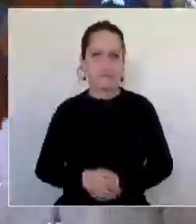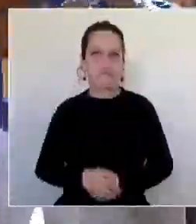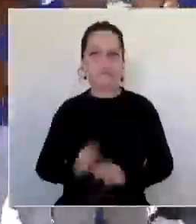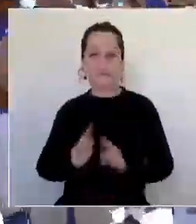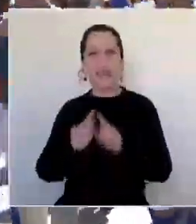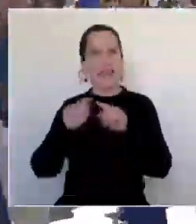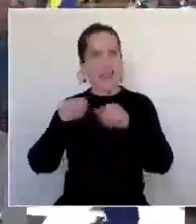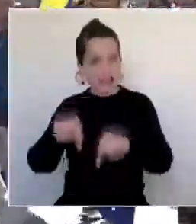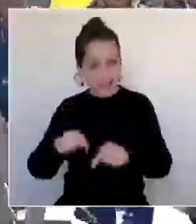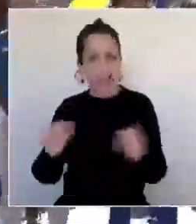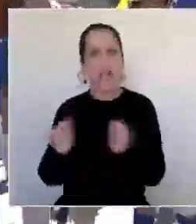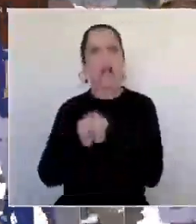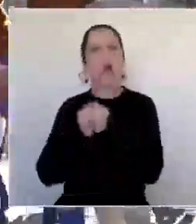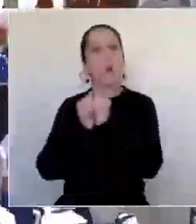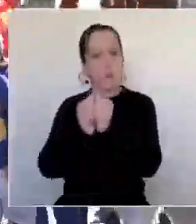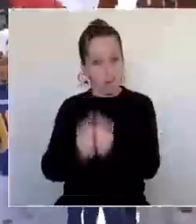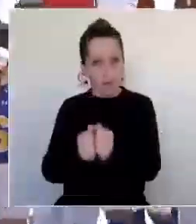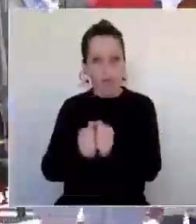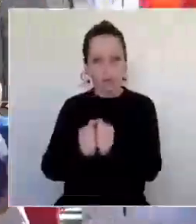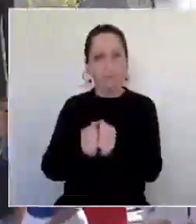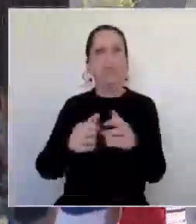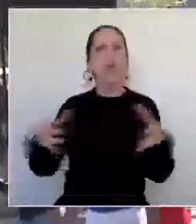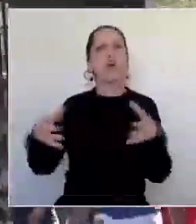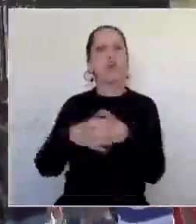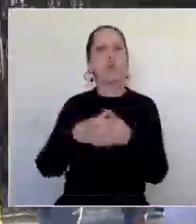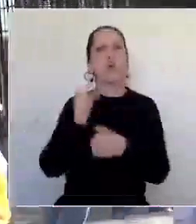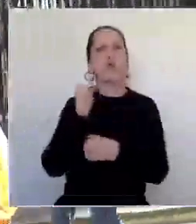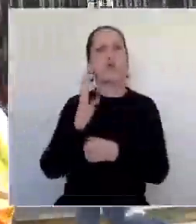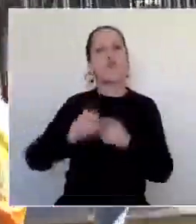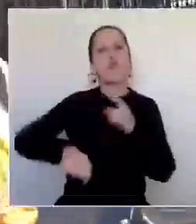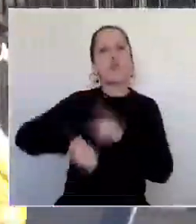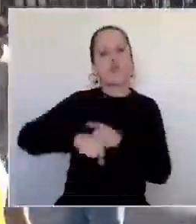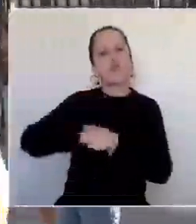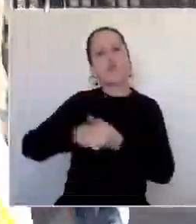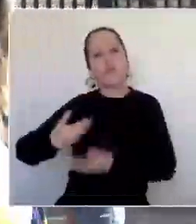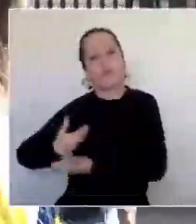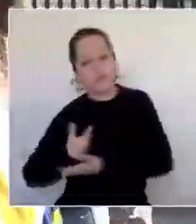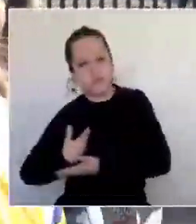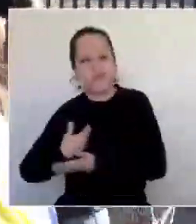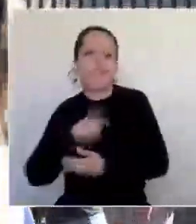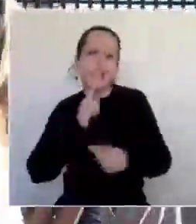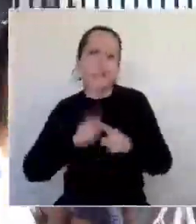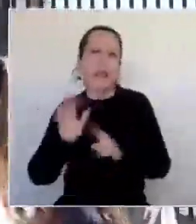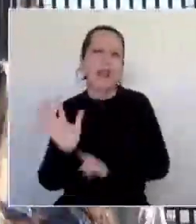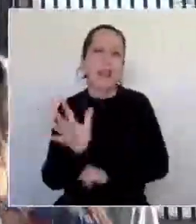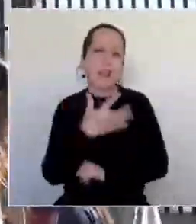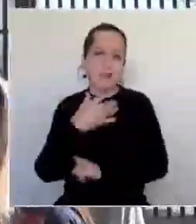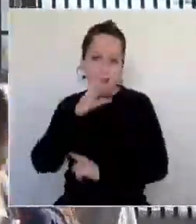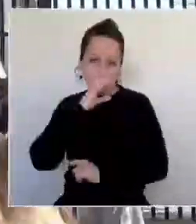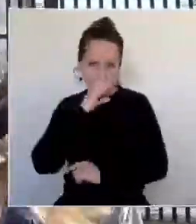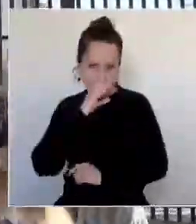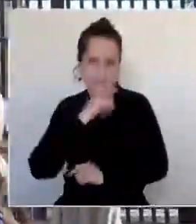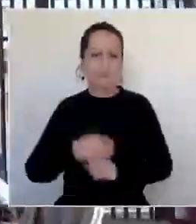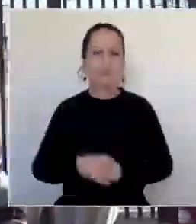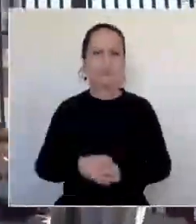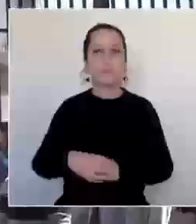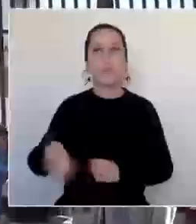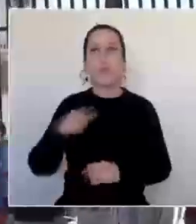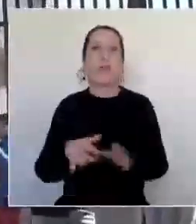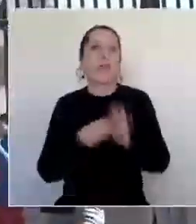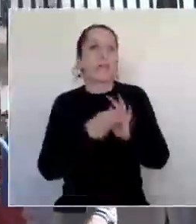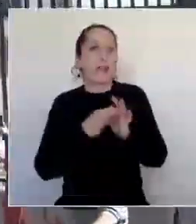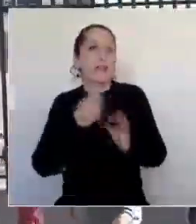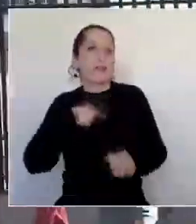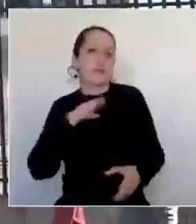ese punto la acompañó también dentro del relevo un grupo del Club de Fútbol Americano Leones de Concepción, quienes agradecieron ser